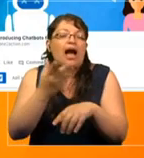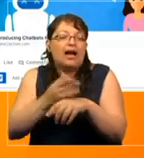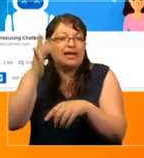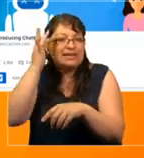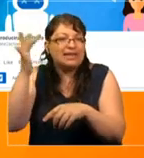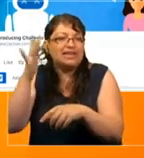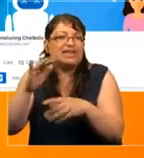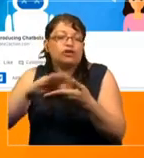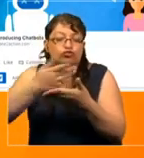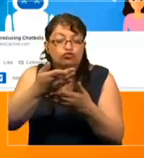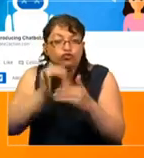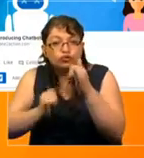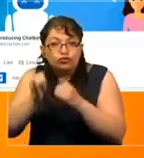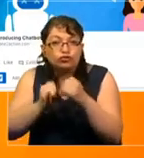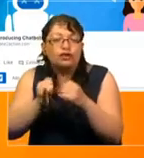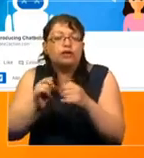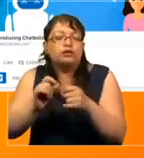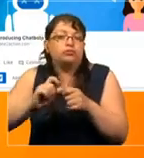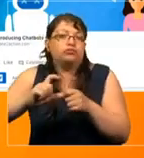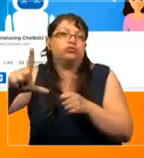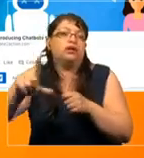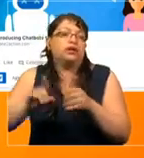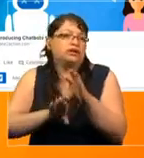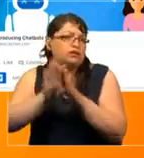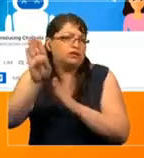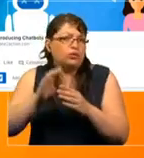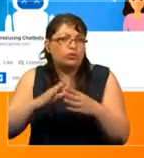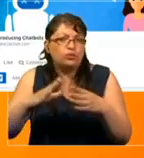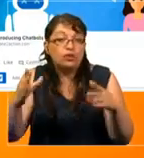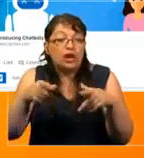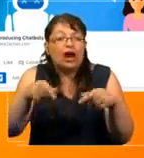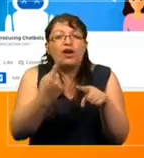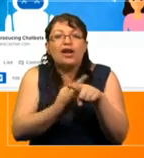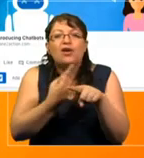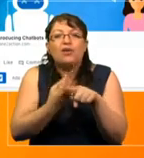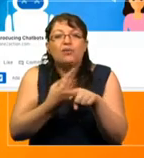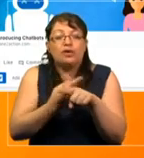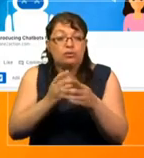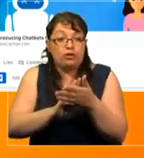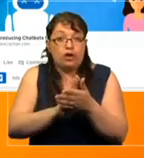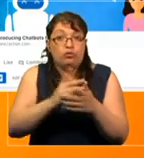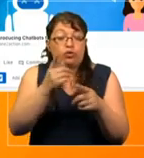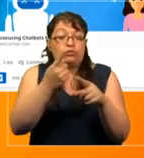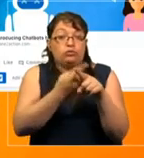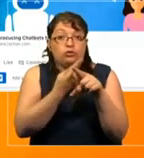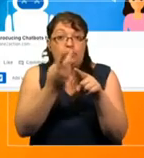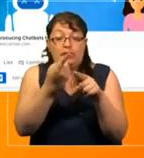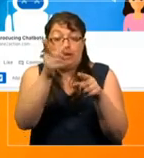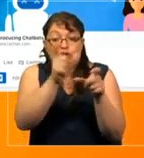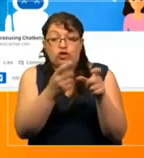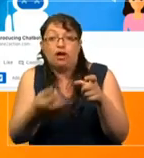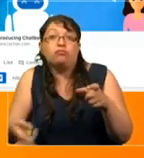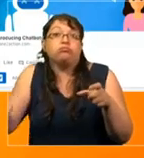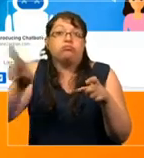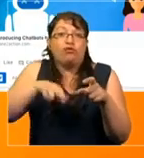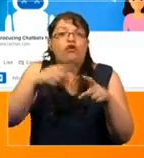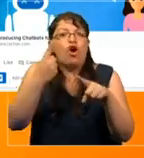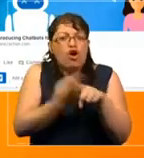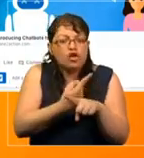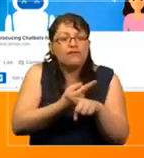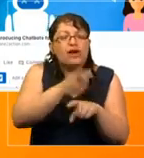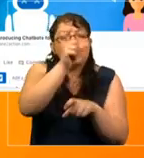evolucionado muchísimo y ahora las conversaciones después que la persona vuelve, la página